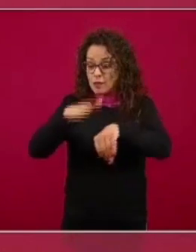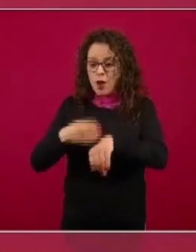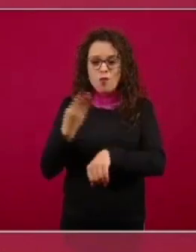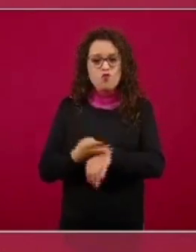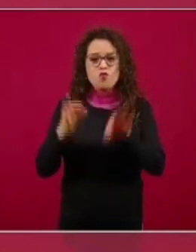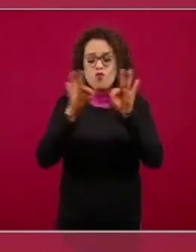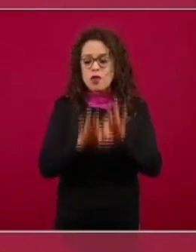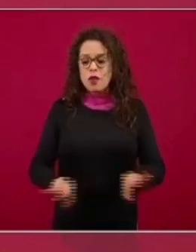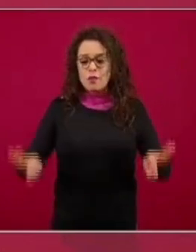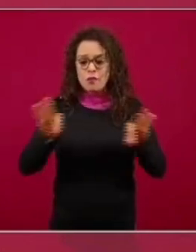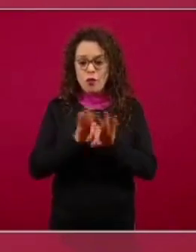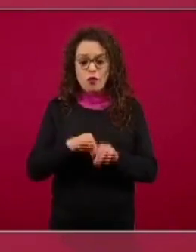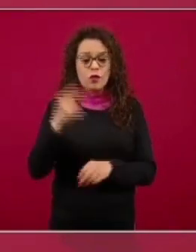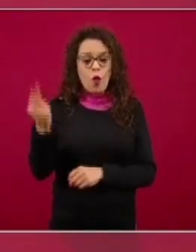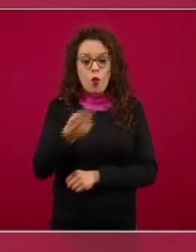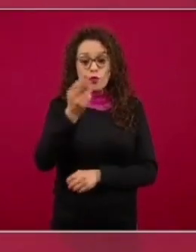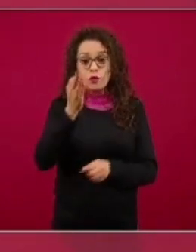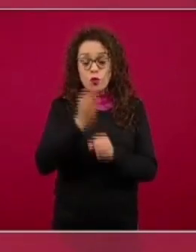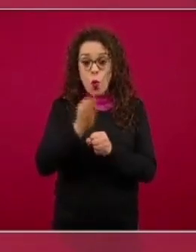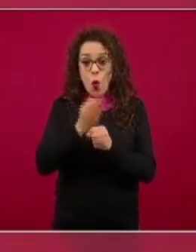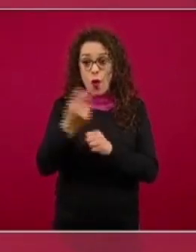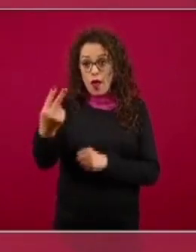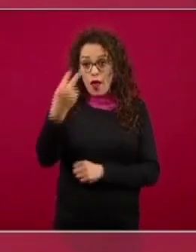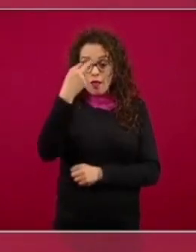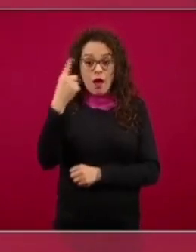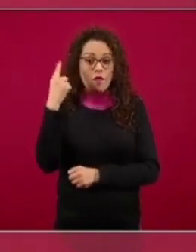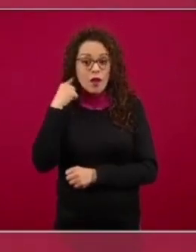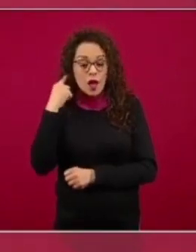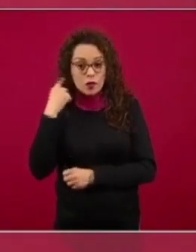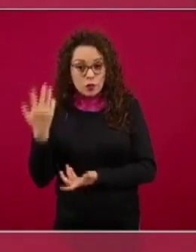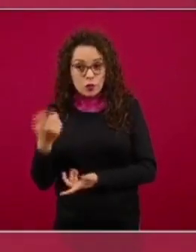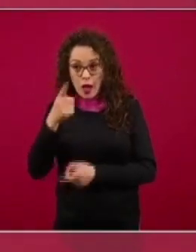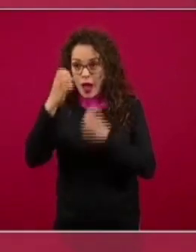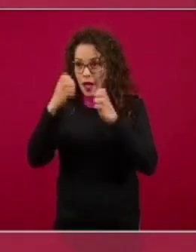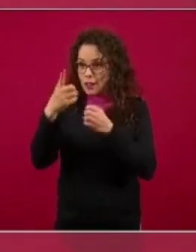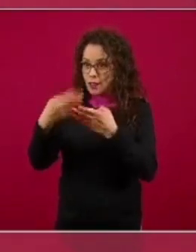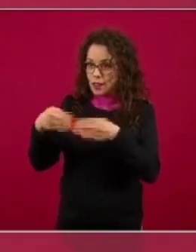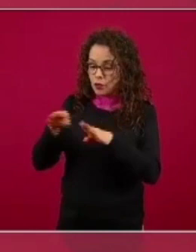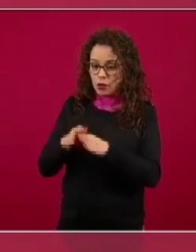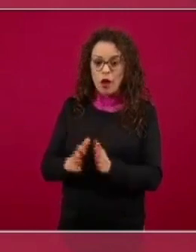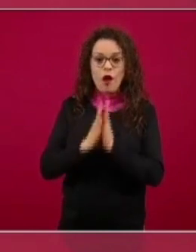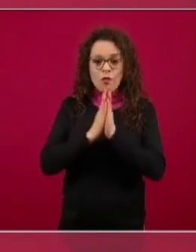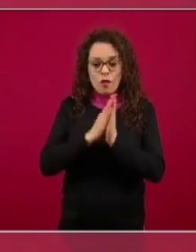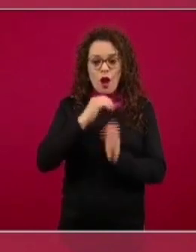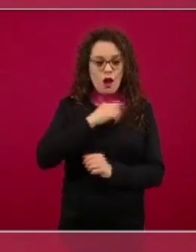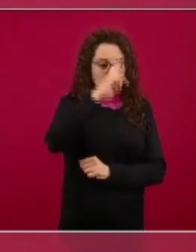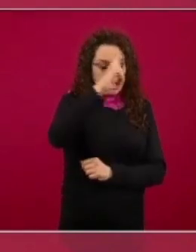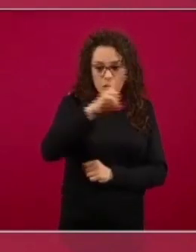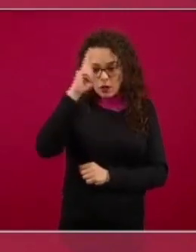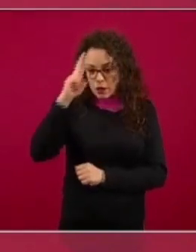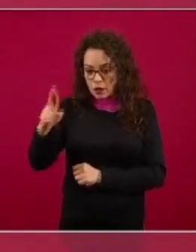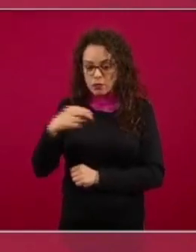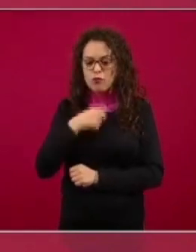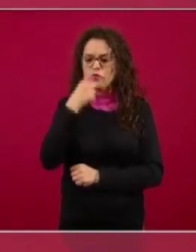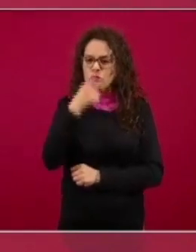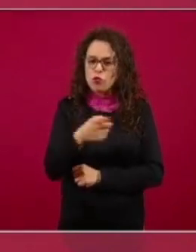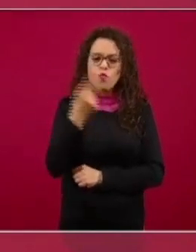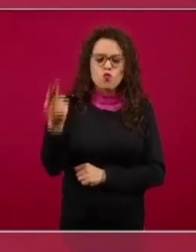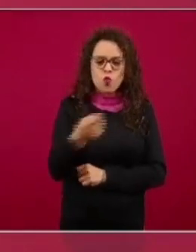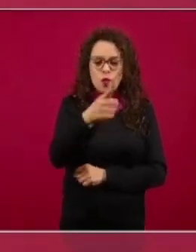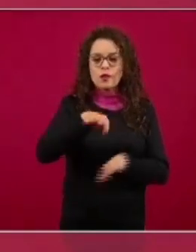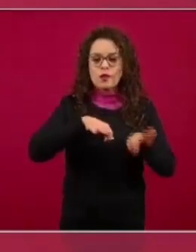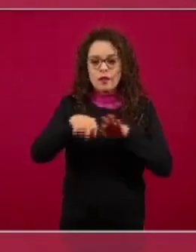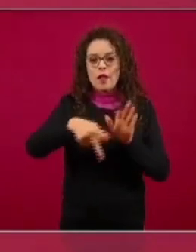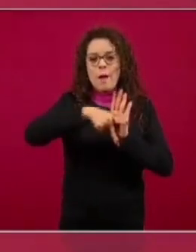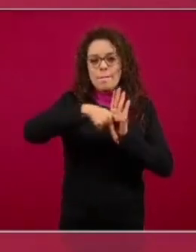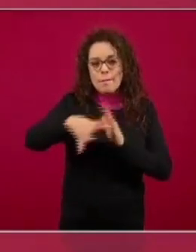ustedes que nos escucharon desde su casa ustedes respetuosamente se los pido a las comunicadoras y comunicadores este es el